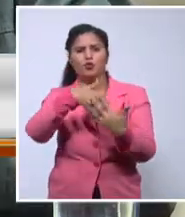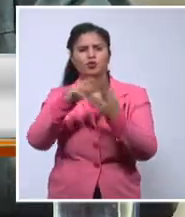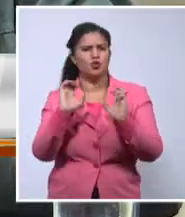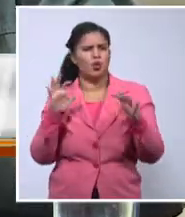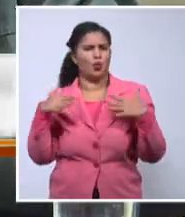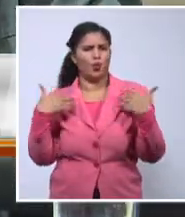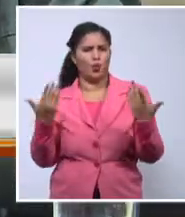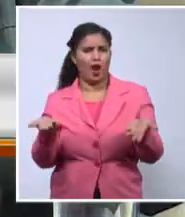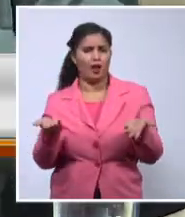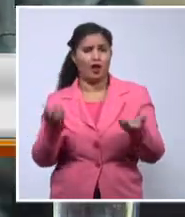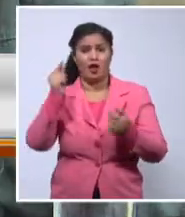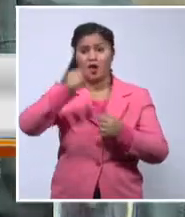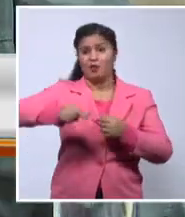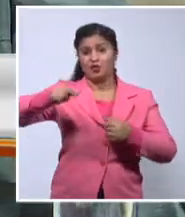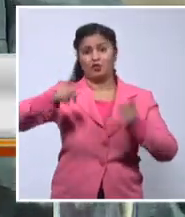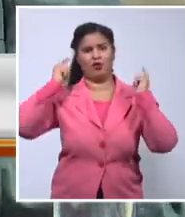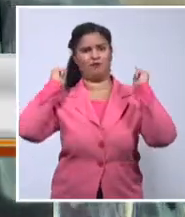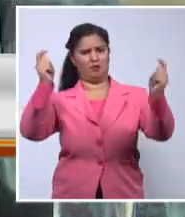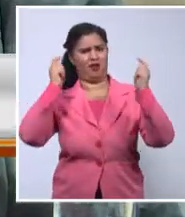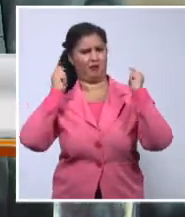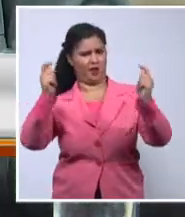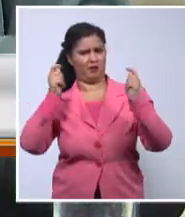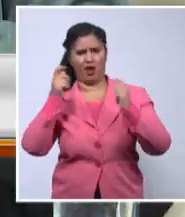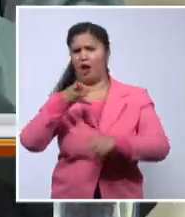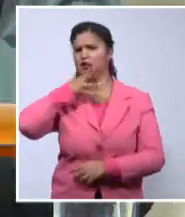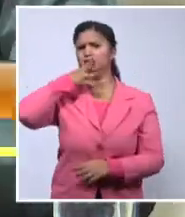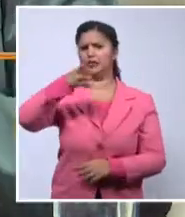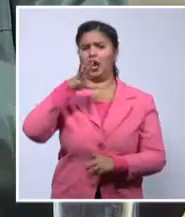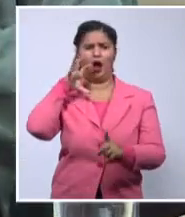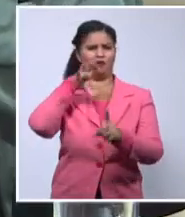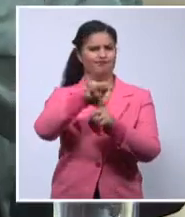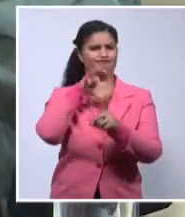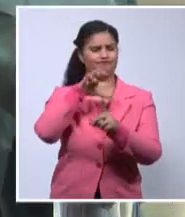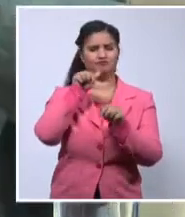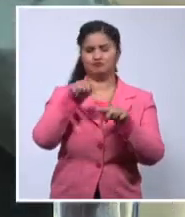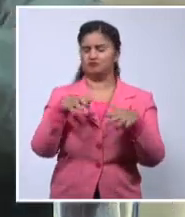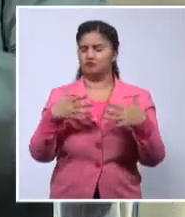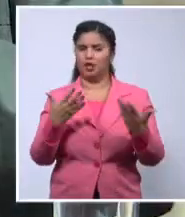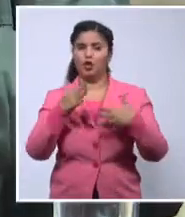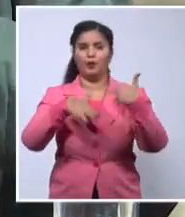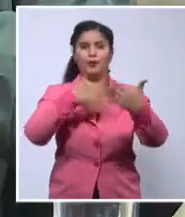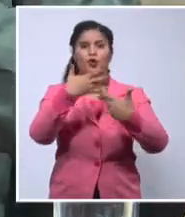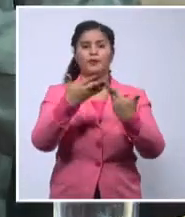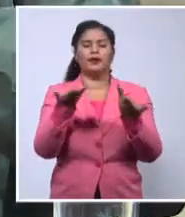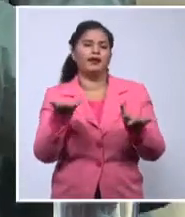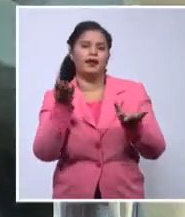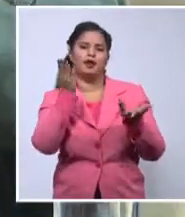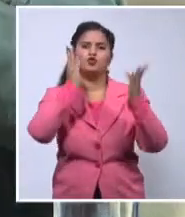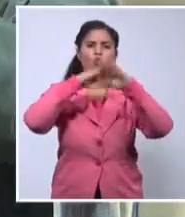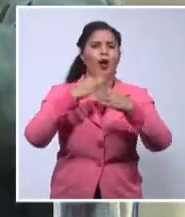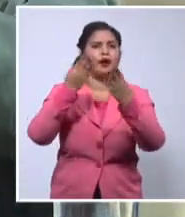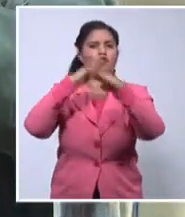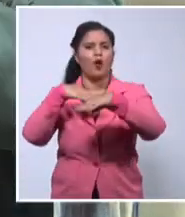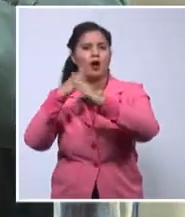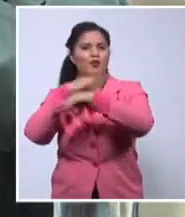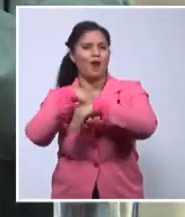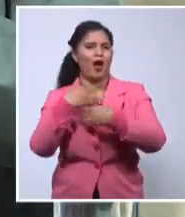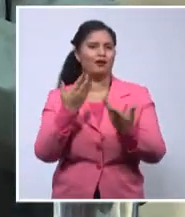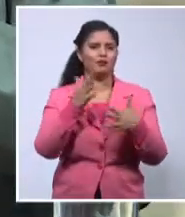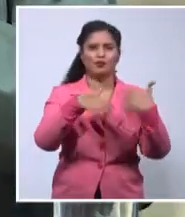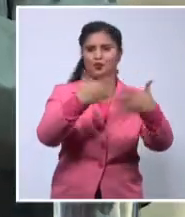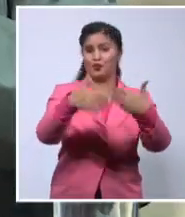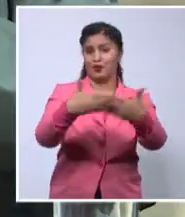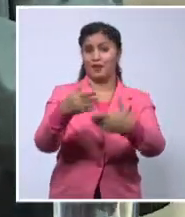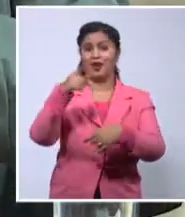la tuerca hasta que la gente estalle por problemas de desabastecimiento, crisis. Lo que quieren es desesperación de este